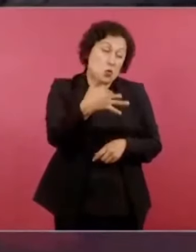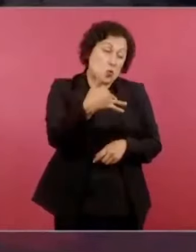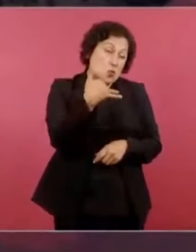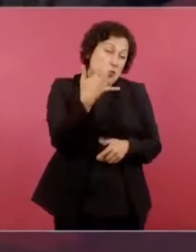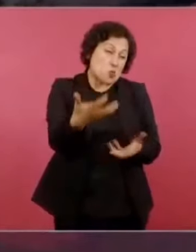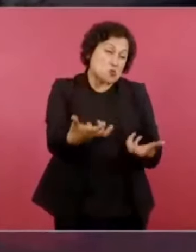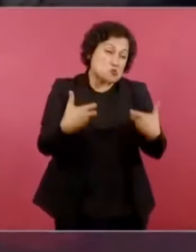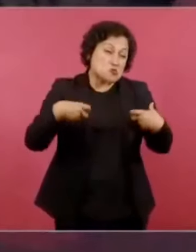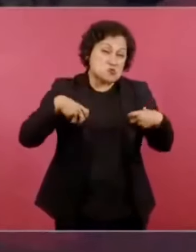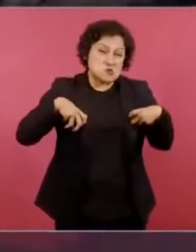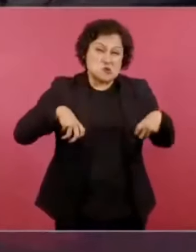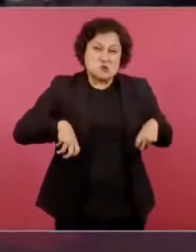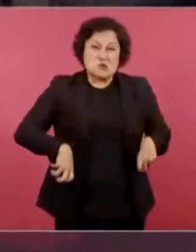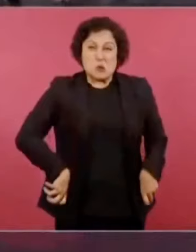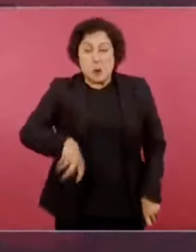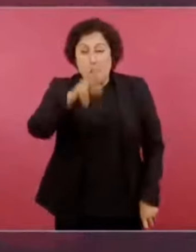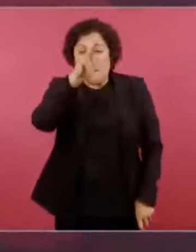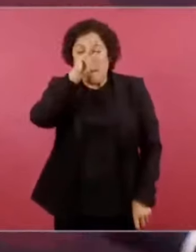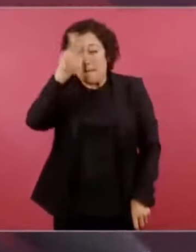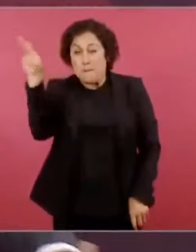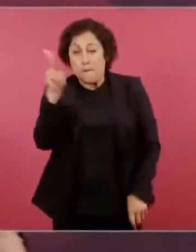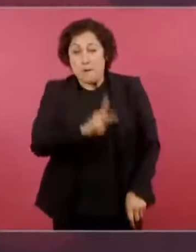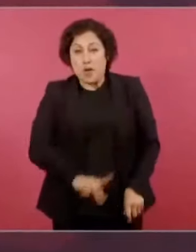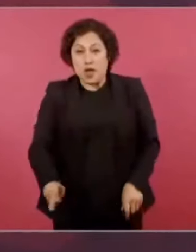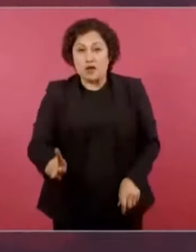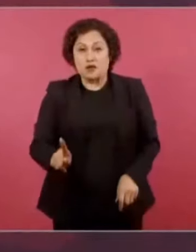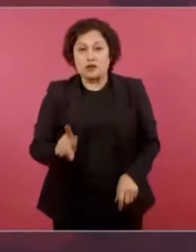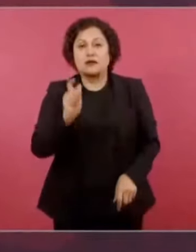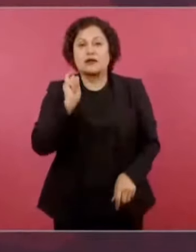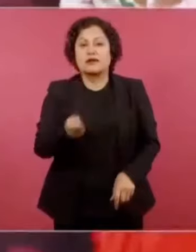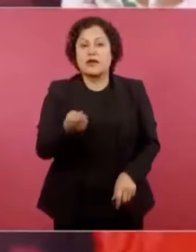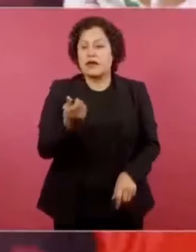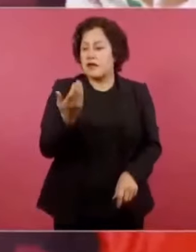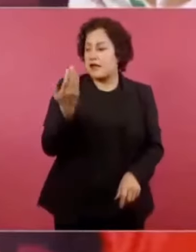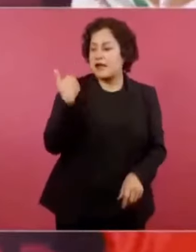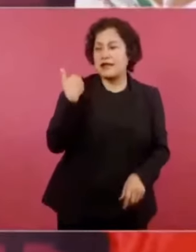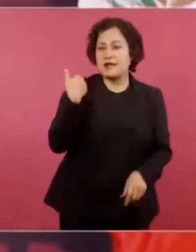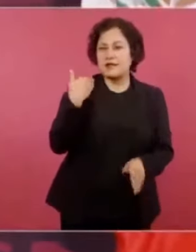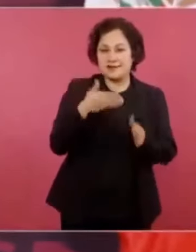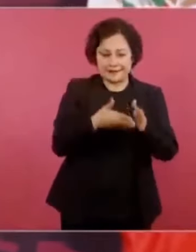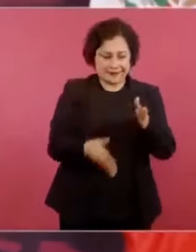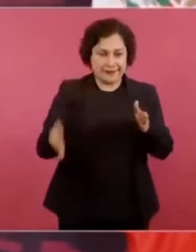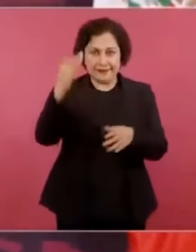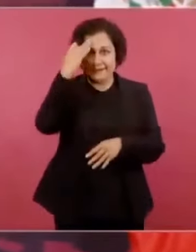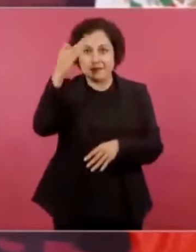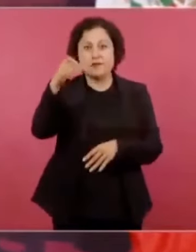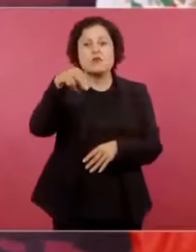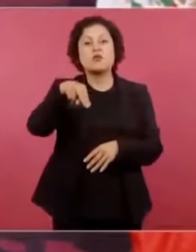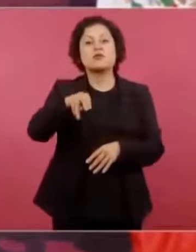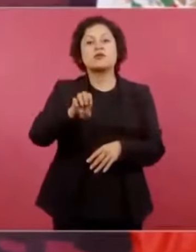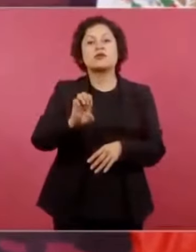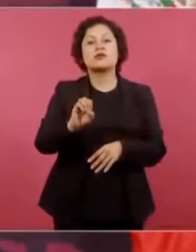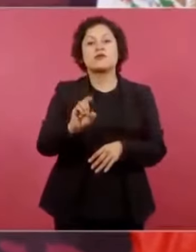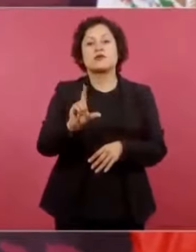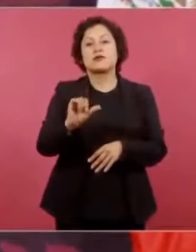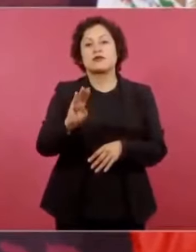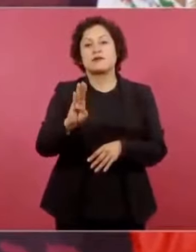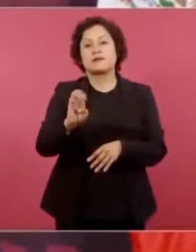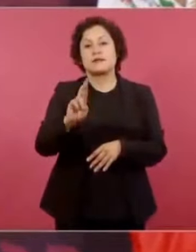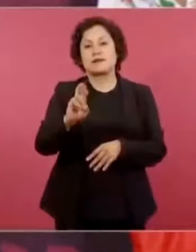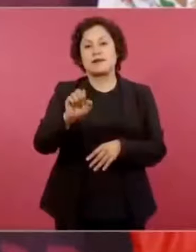periodo neoliberal reciente. Nunca habían saqueado tanto a México